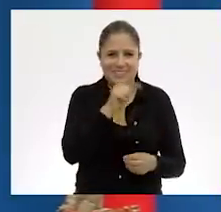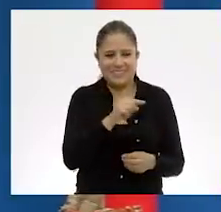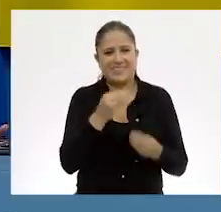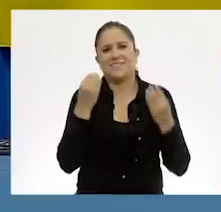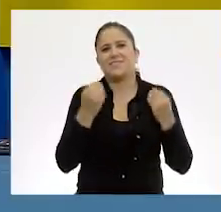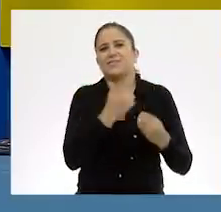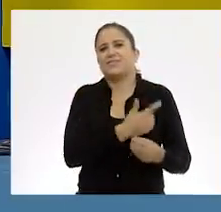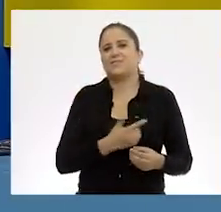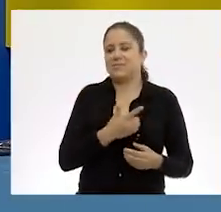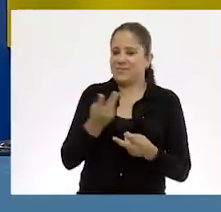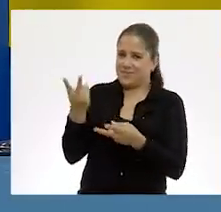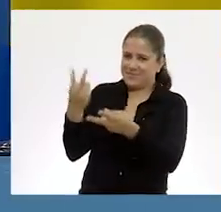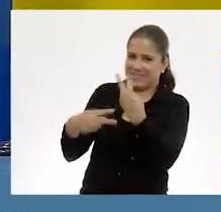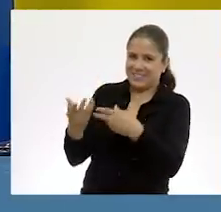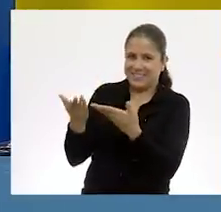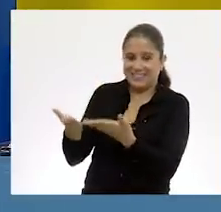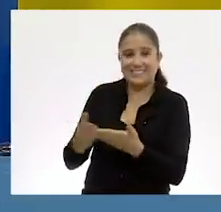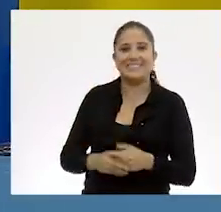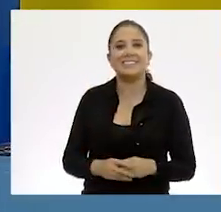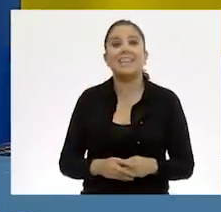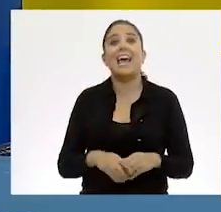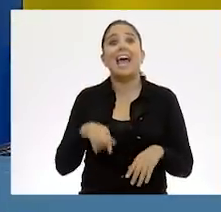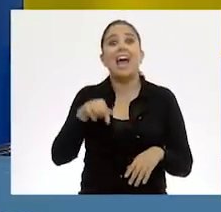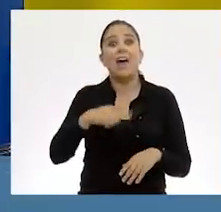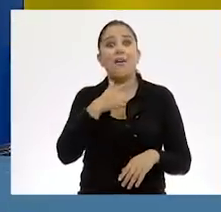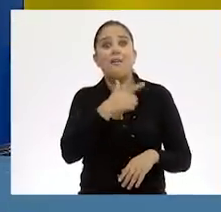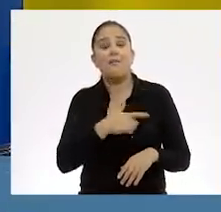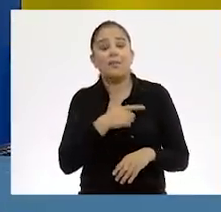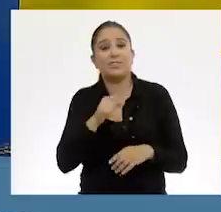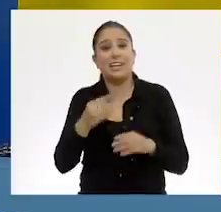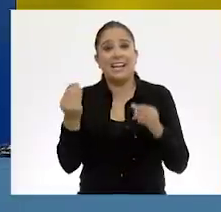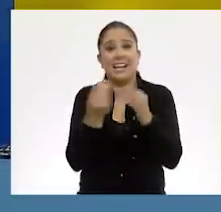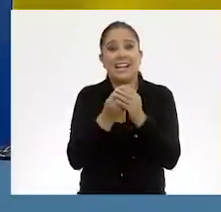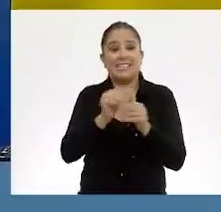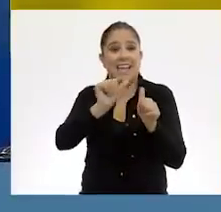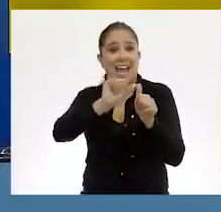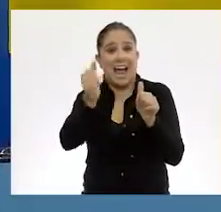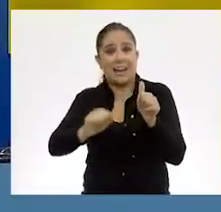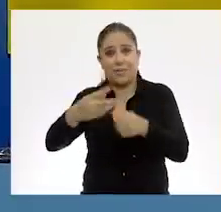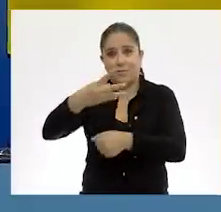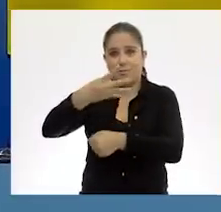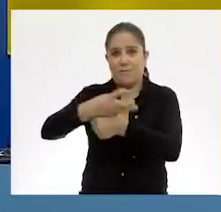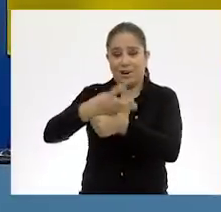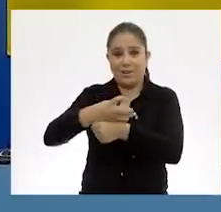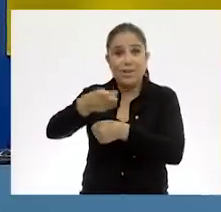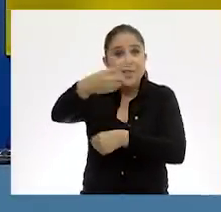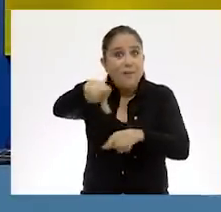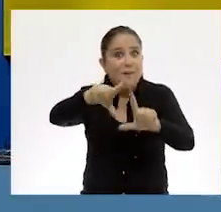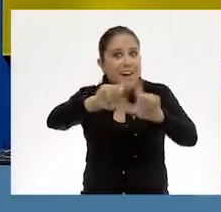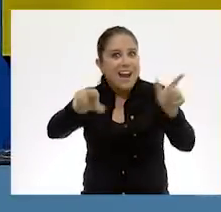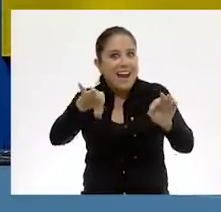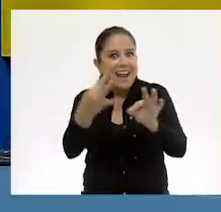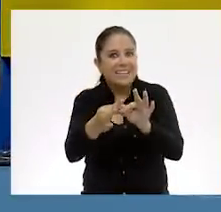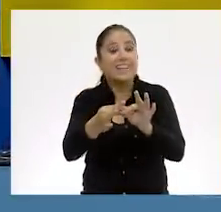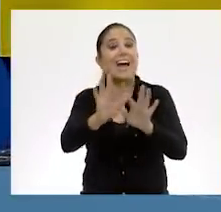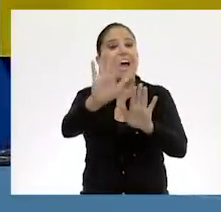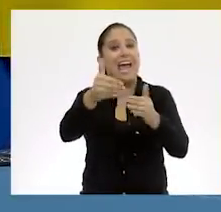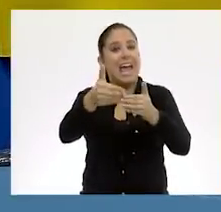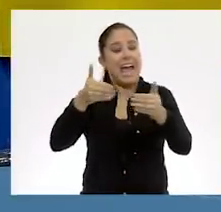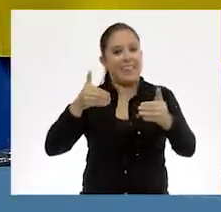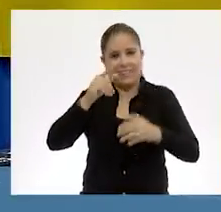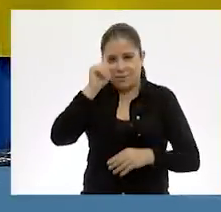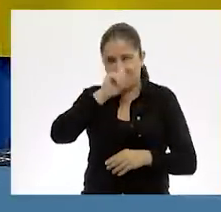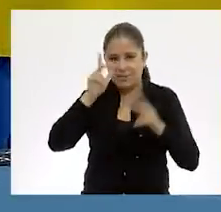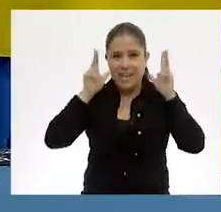gusto tenerlo por acá. Y hoy tenemos el gusto de estar con ustedes en esta clase de Artes de Cuarto Grado. ¿Están listos? Pero antes, vamos con un